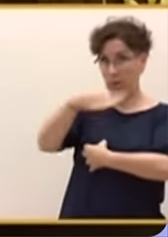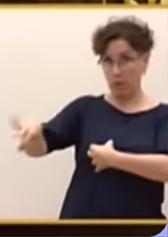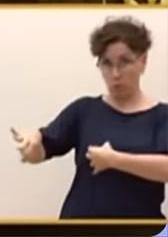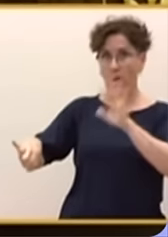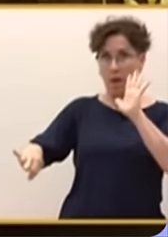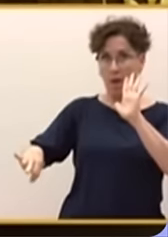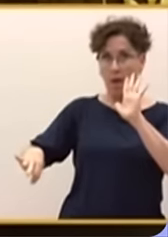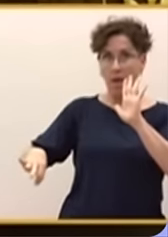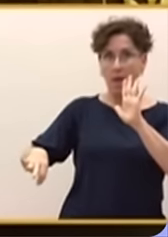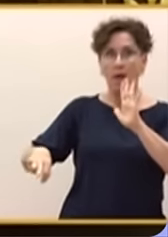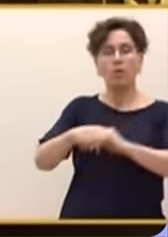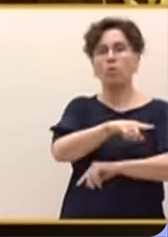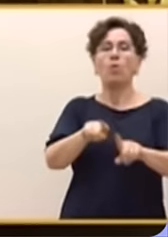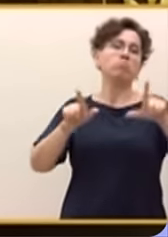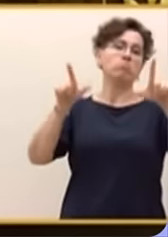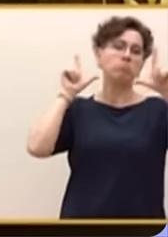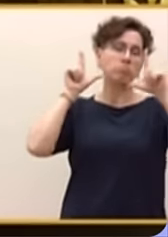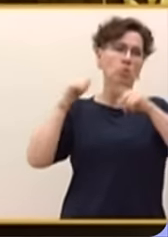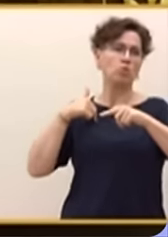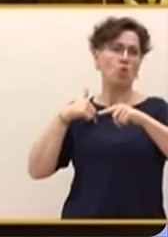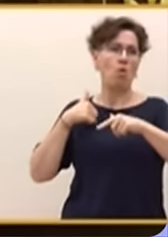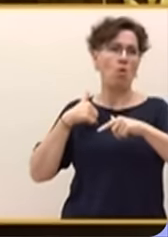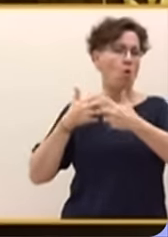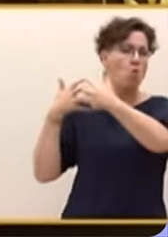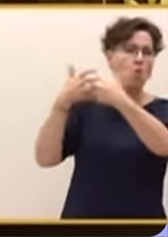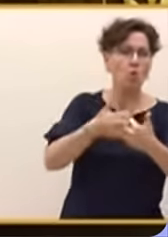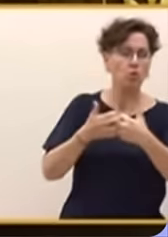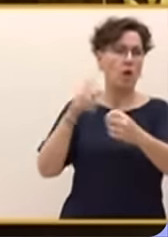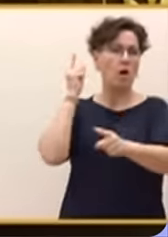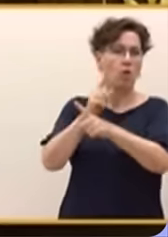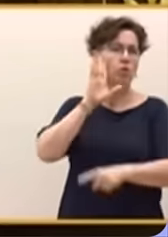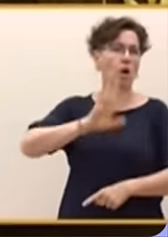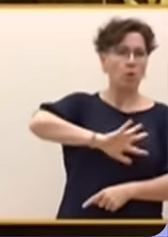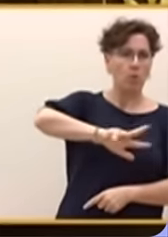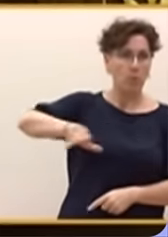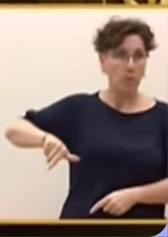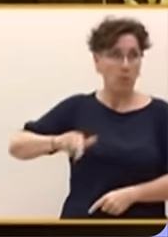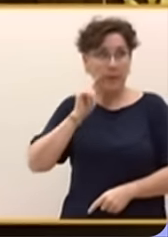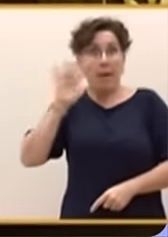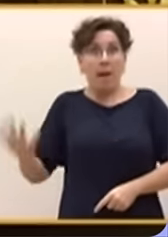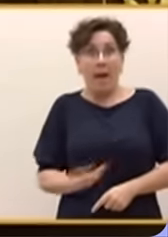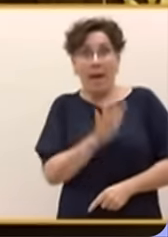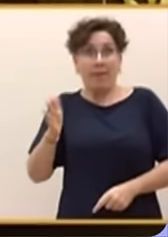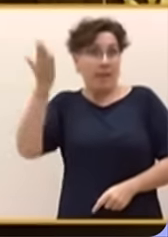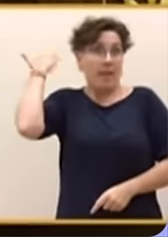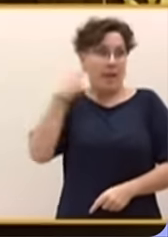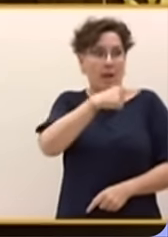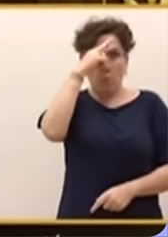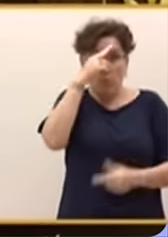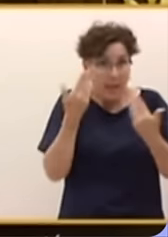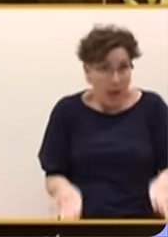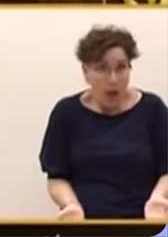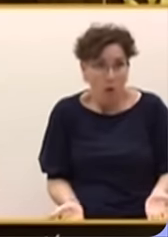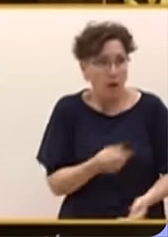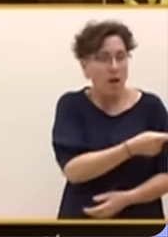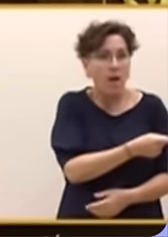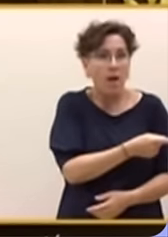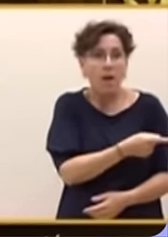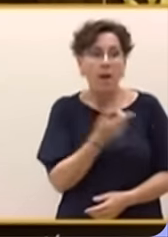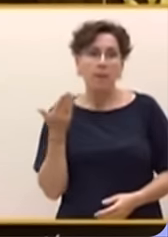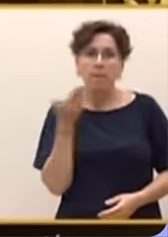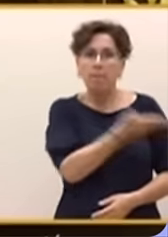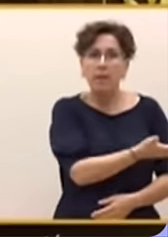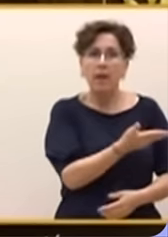convirtiéndose en el principal representante de la lucha contra la corrupción, que parecía que es lo que más le preocupa. Y ahora no soporta ni siquiera que le pidan